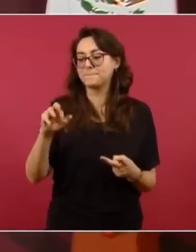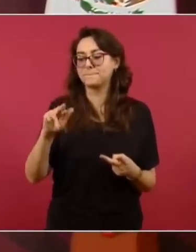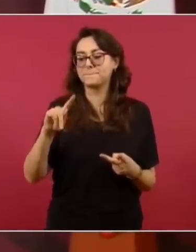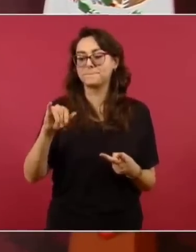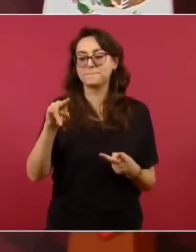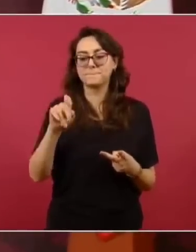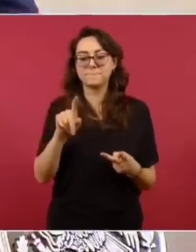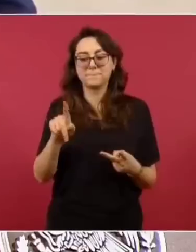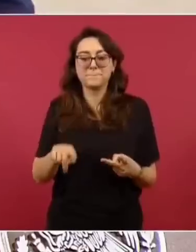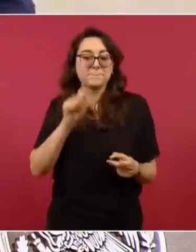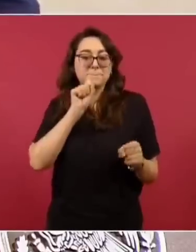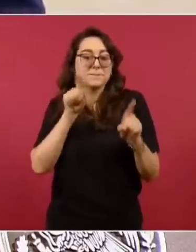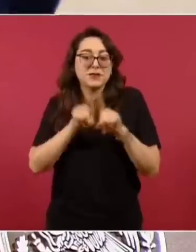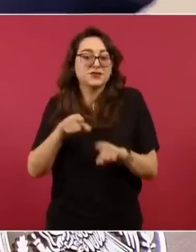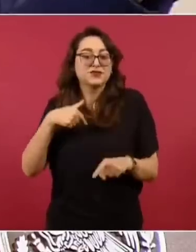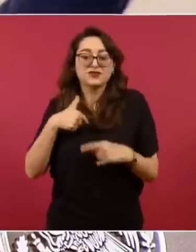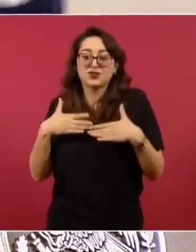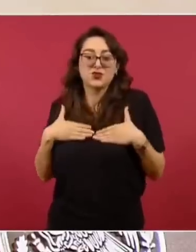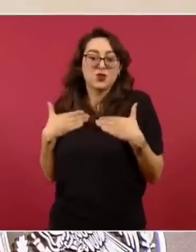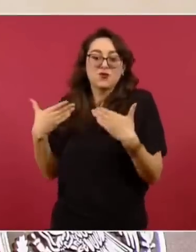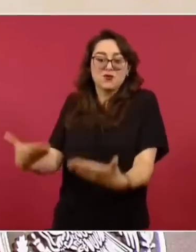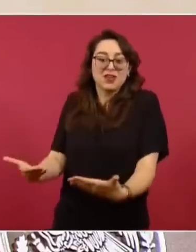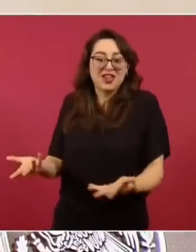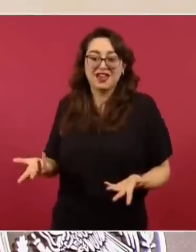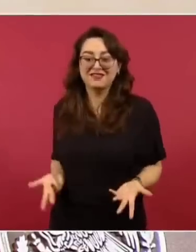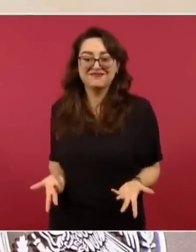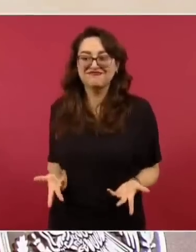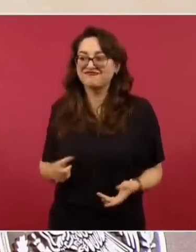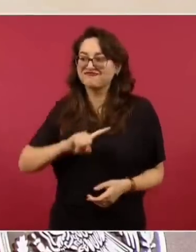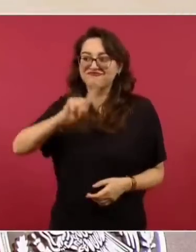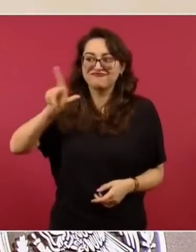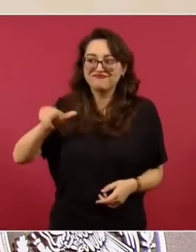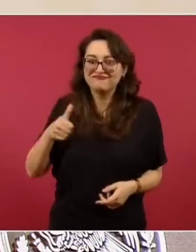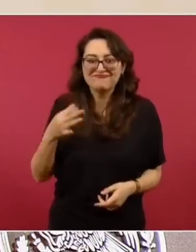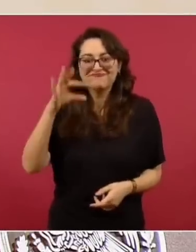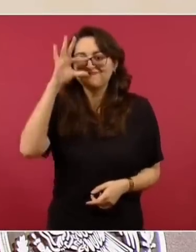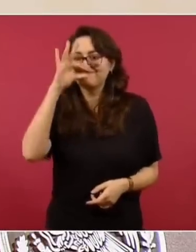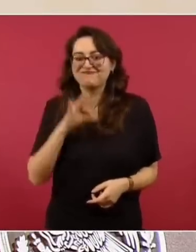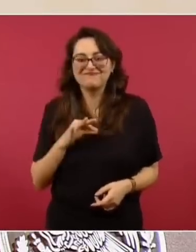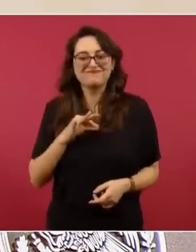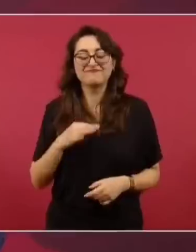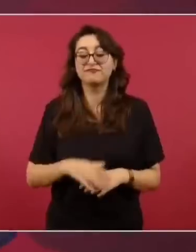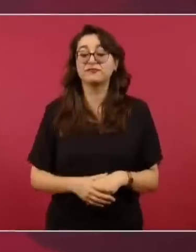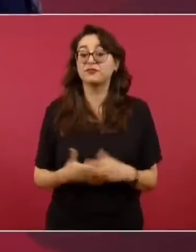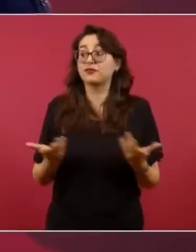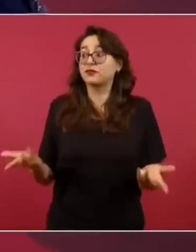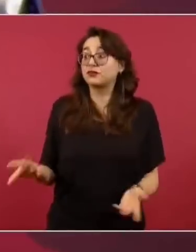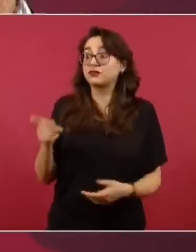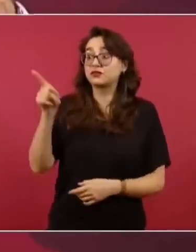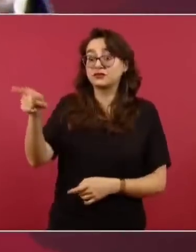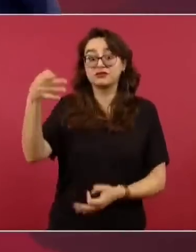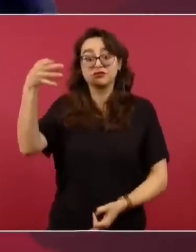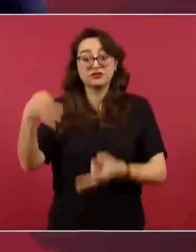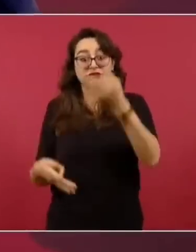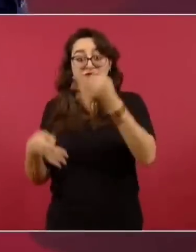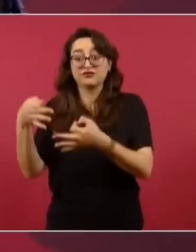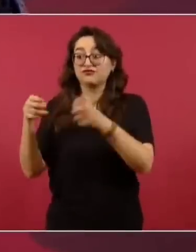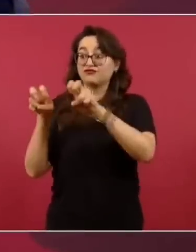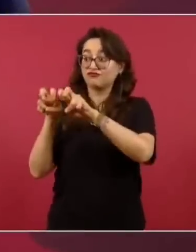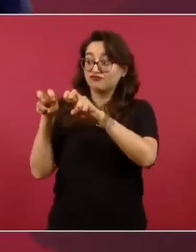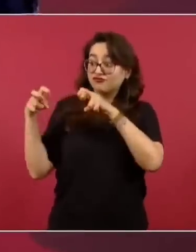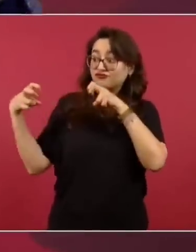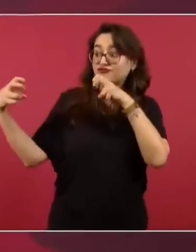ministros, la señora